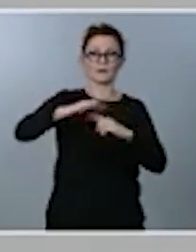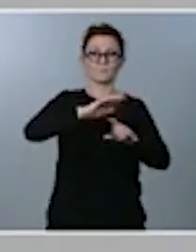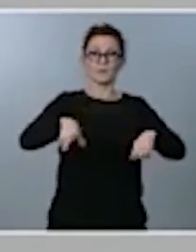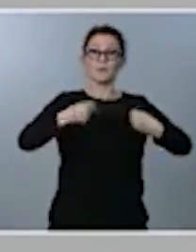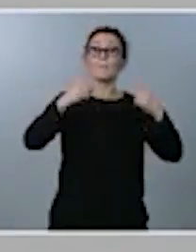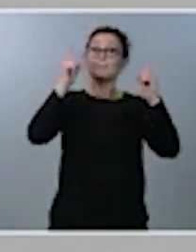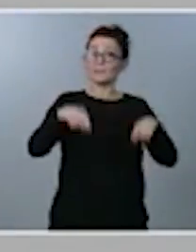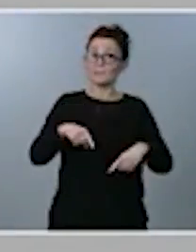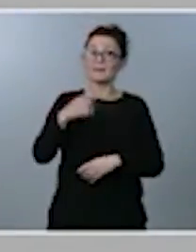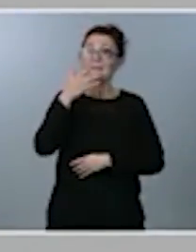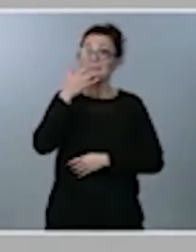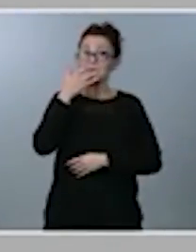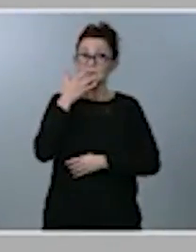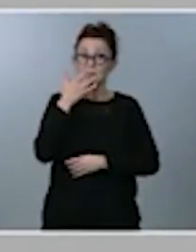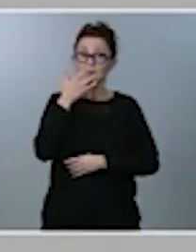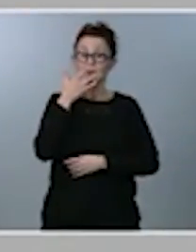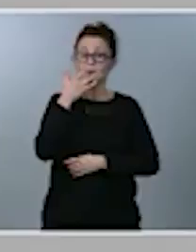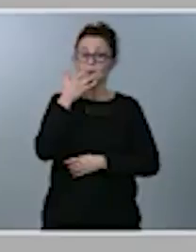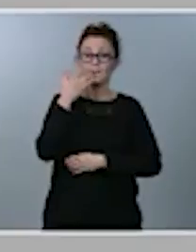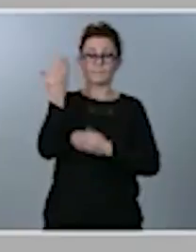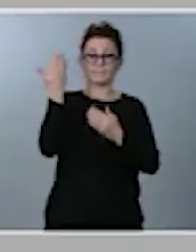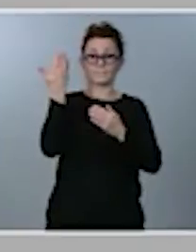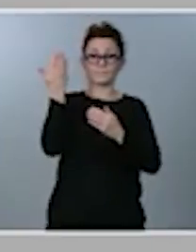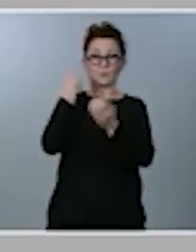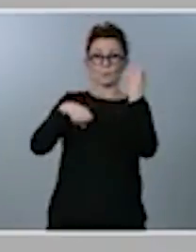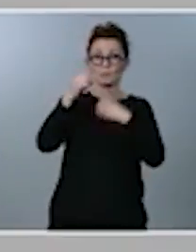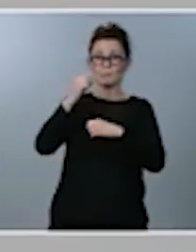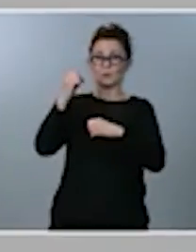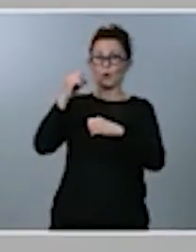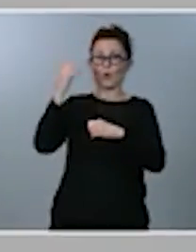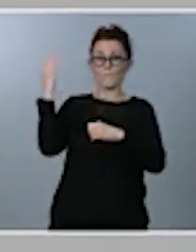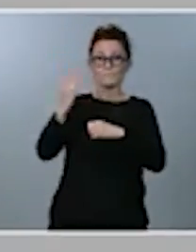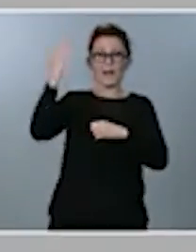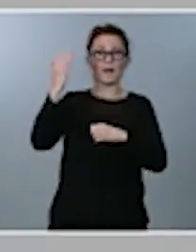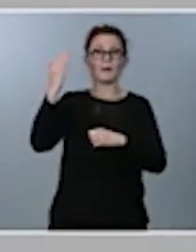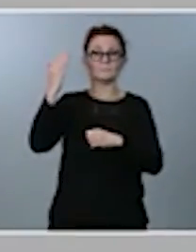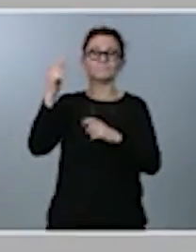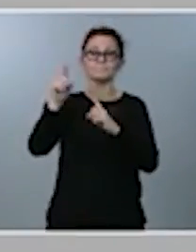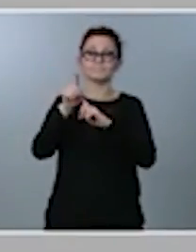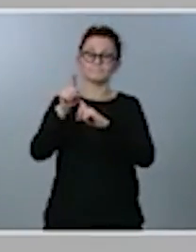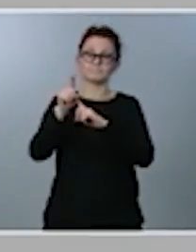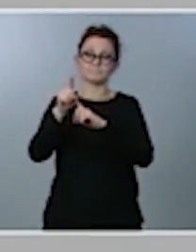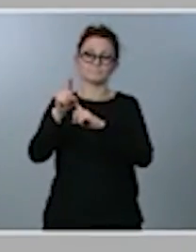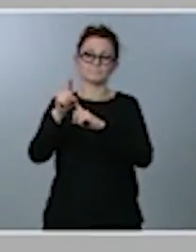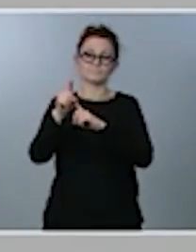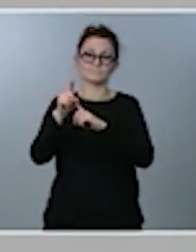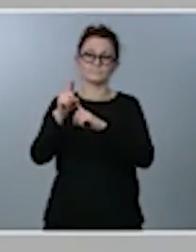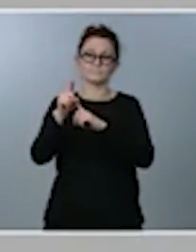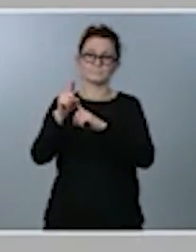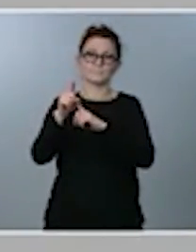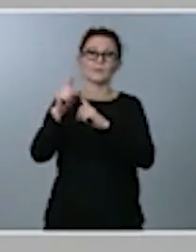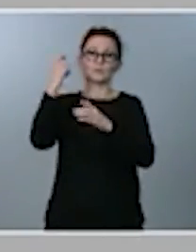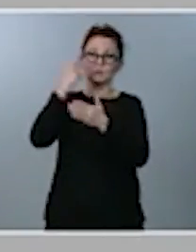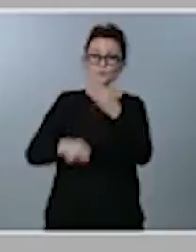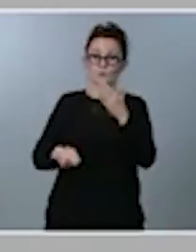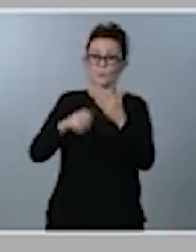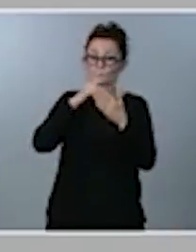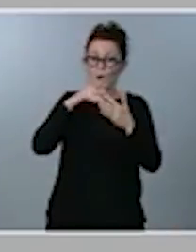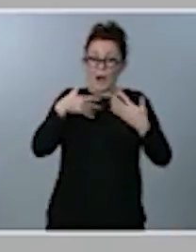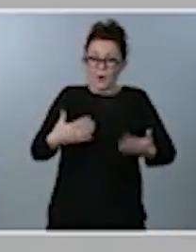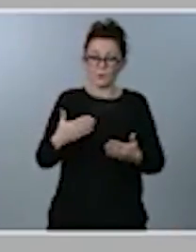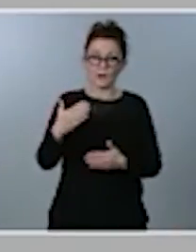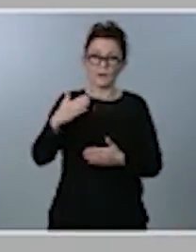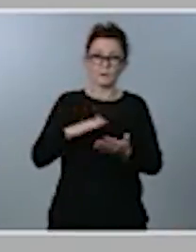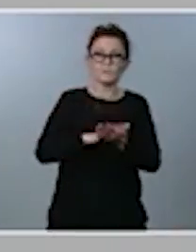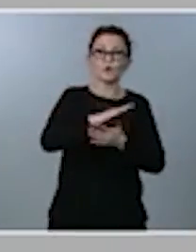a aquellos que hacen una agresión que sufrirán los actuales, pero también las generaciones futuras. Este es un presupuesto